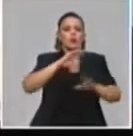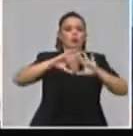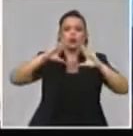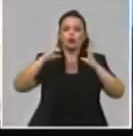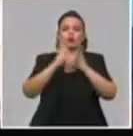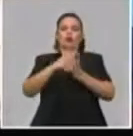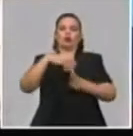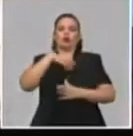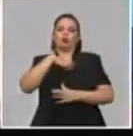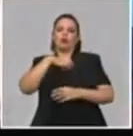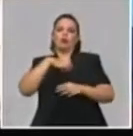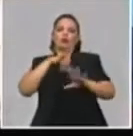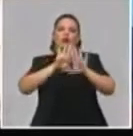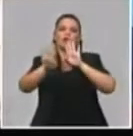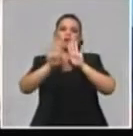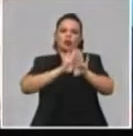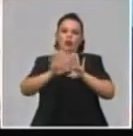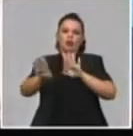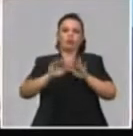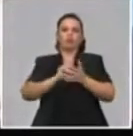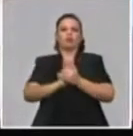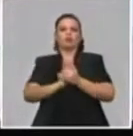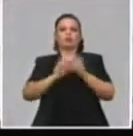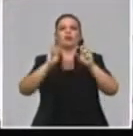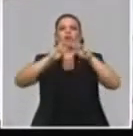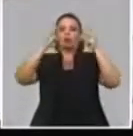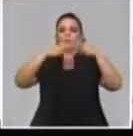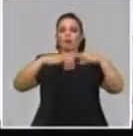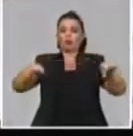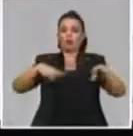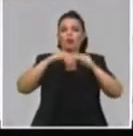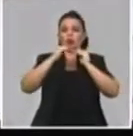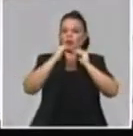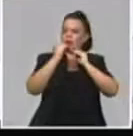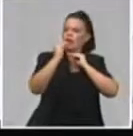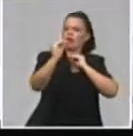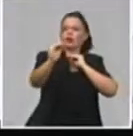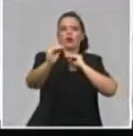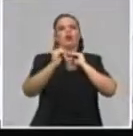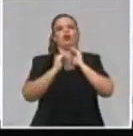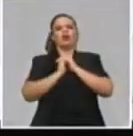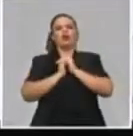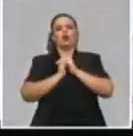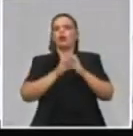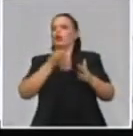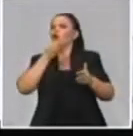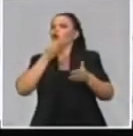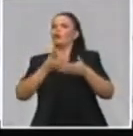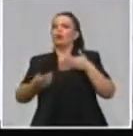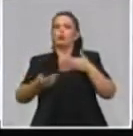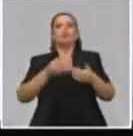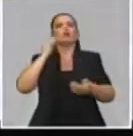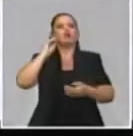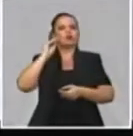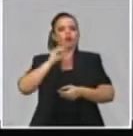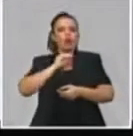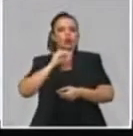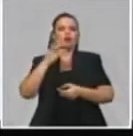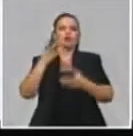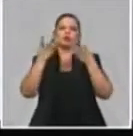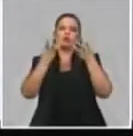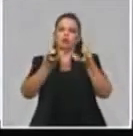tienda. La plataforma ha tenido estabilidad, la plataforma en zona en la que trabaja ha tenido una estabilidad, pese a la concurrencia que ha habido, que